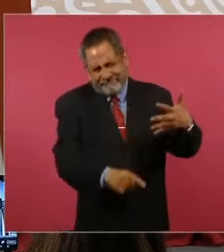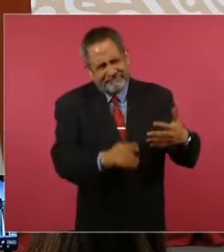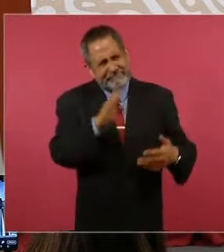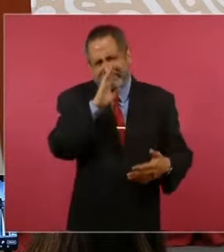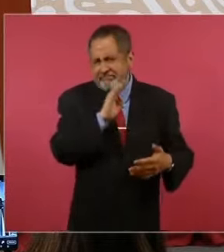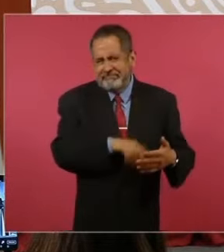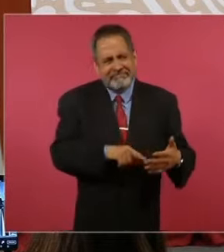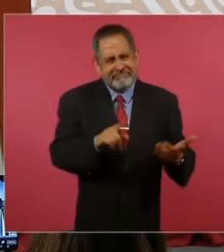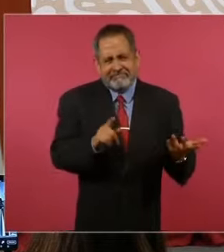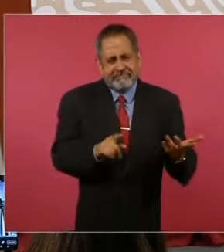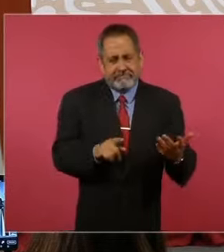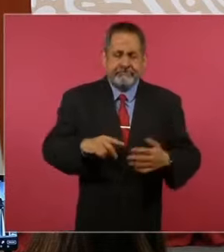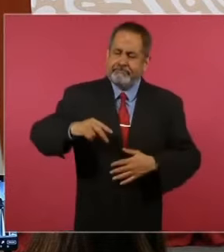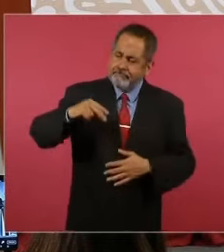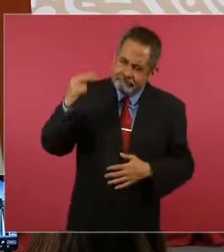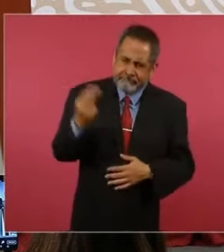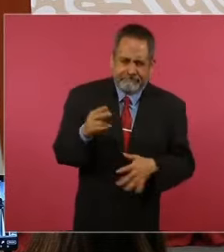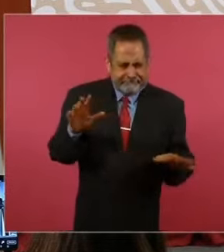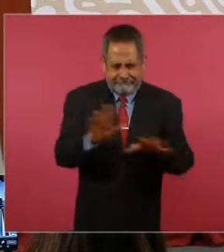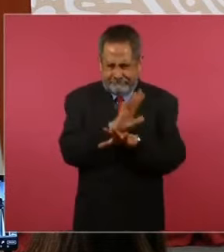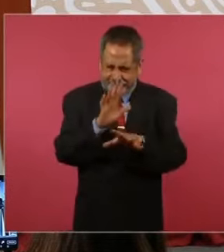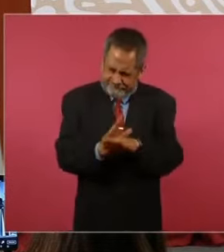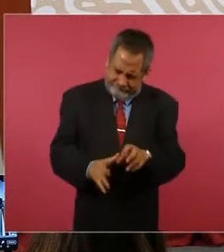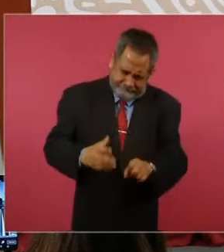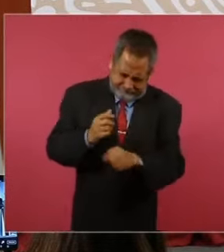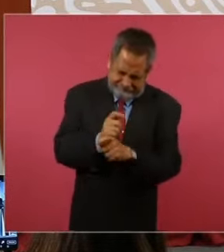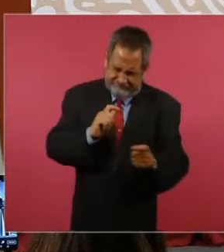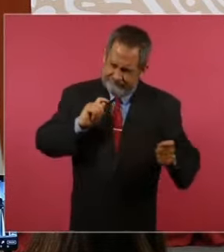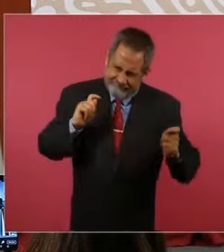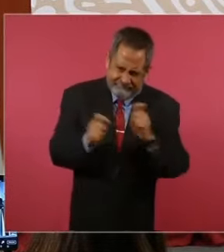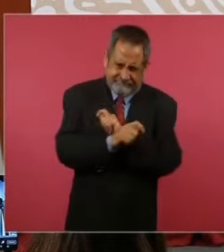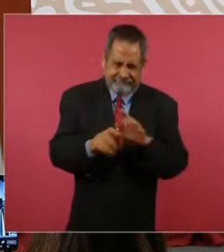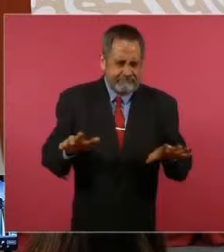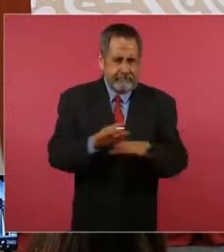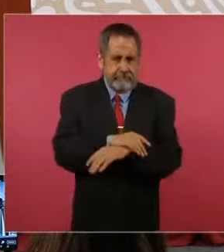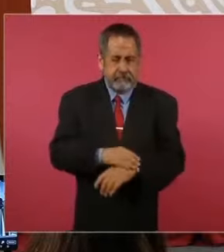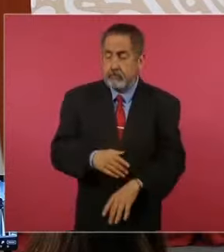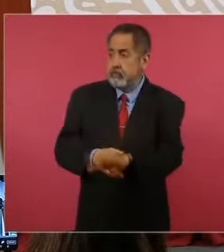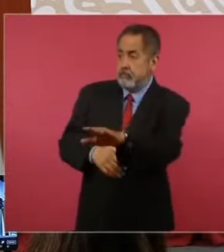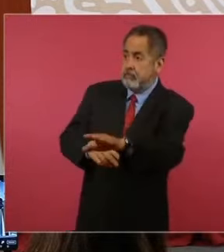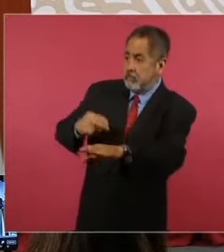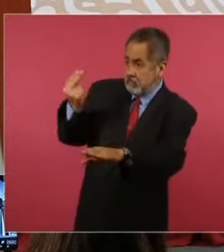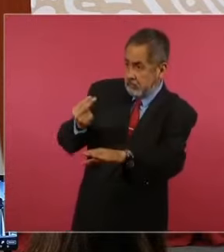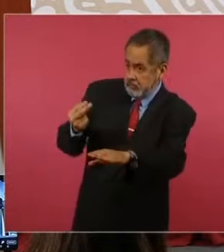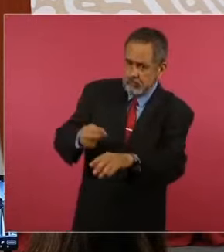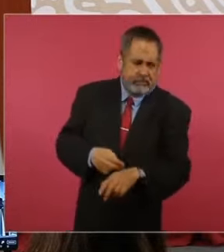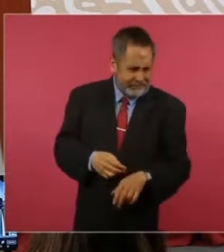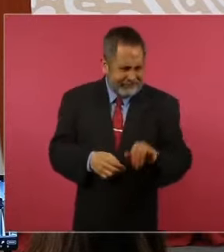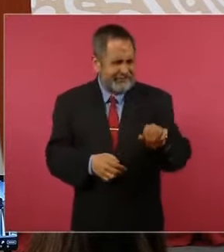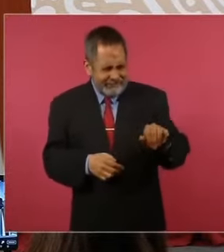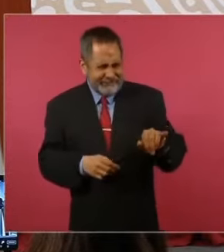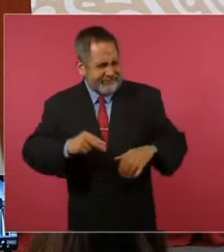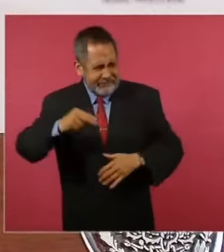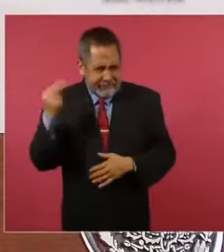Entonces, necesitamos esa reforma. O sea, es urgente que se… Sí, urge,